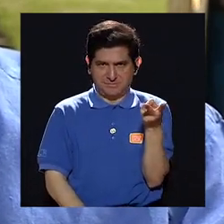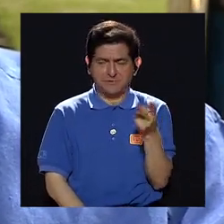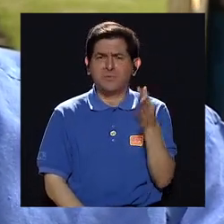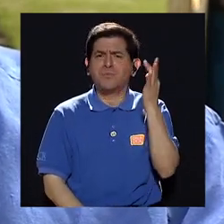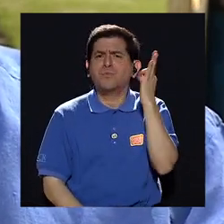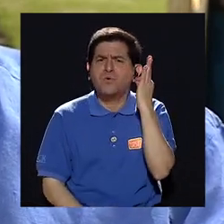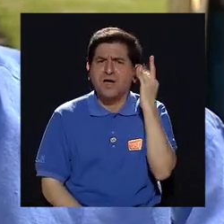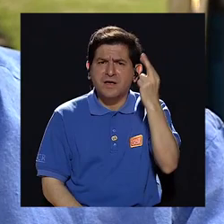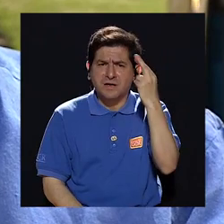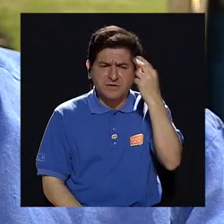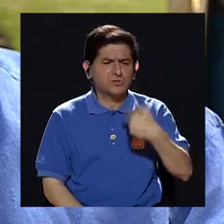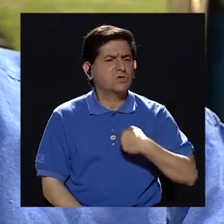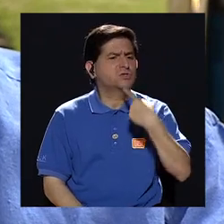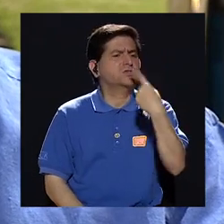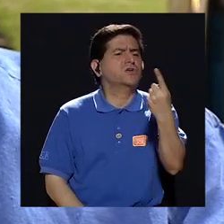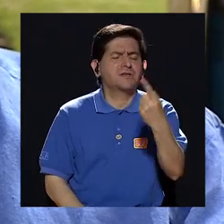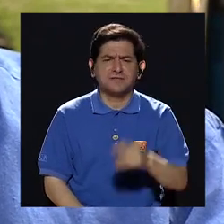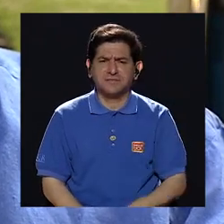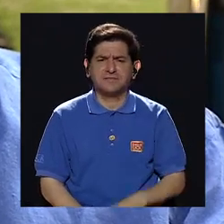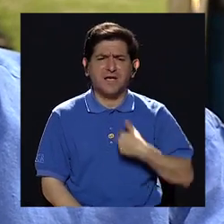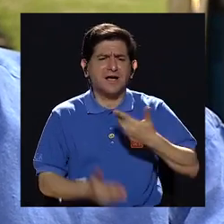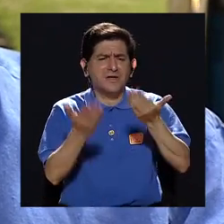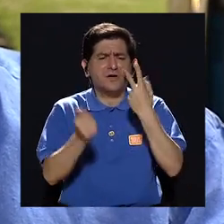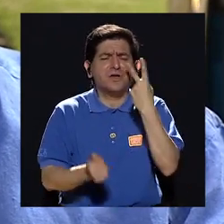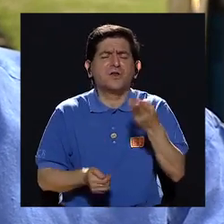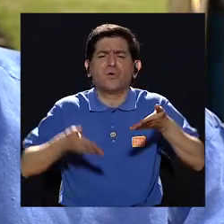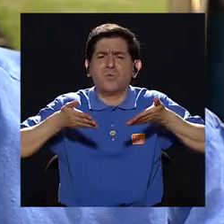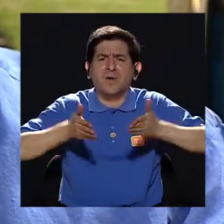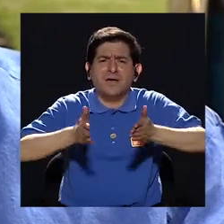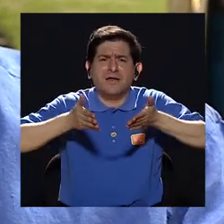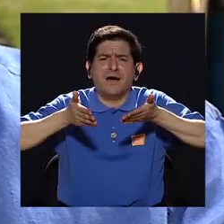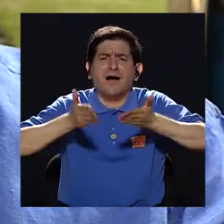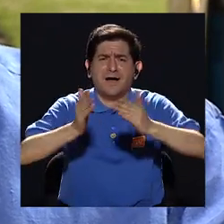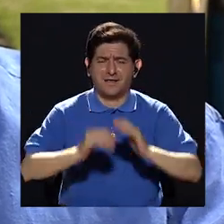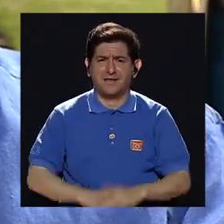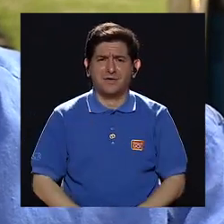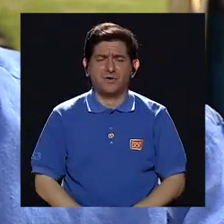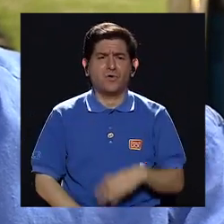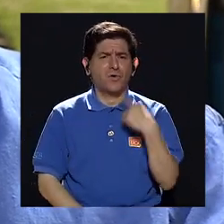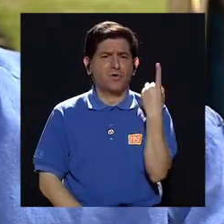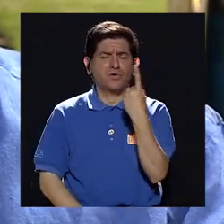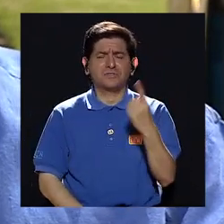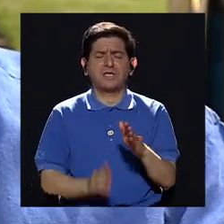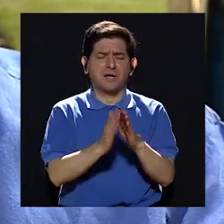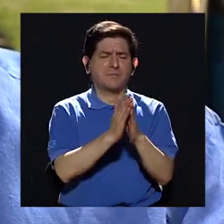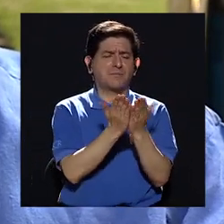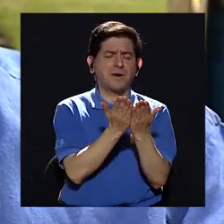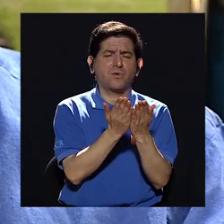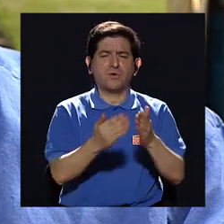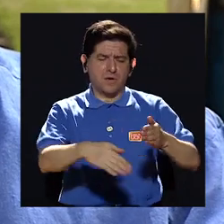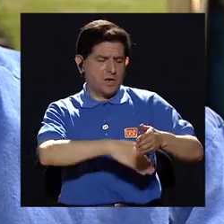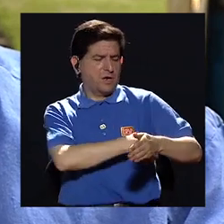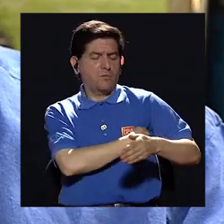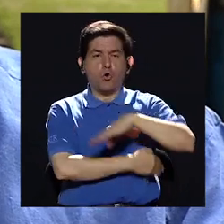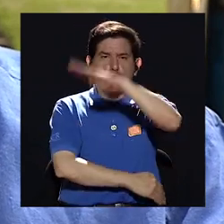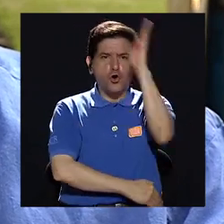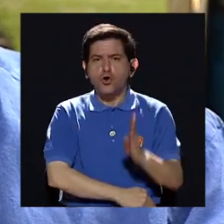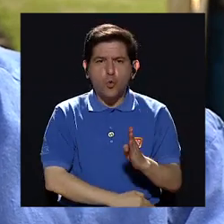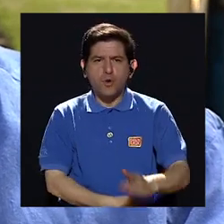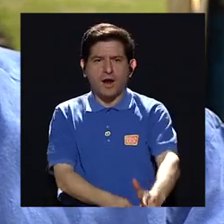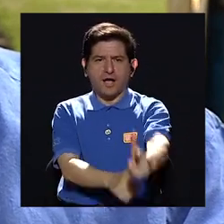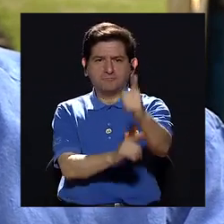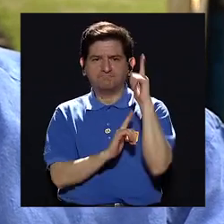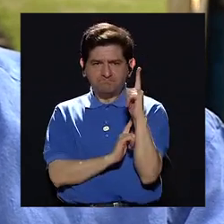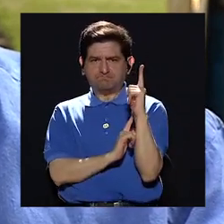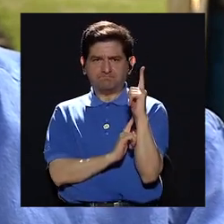Las mujeres porque yo les decía en buena parte, yo quiero ver a sus hijos siempre con un libro bajo el brazo y nunca con